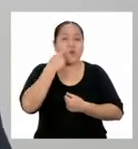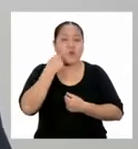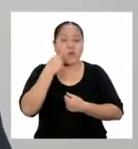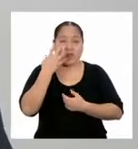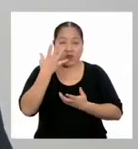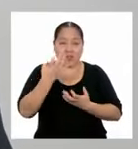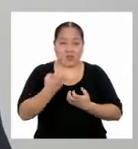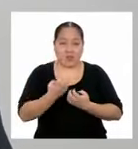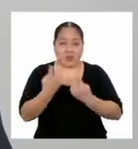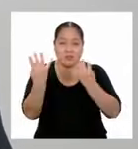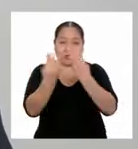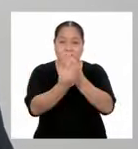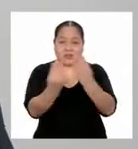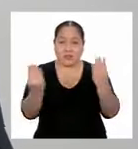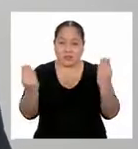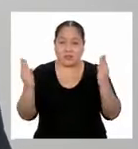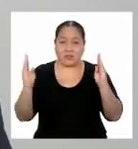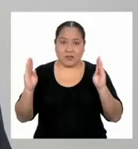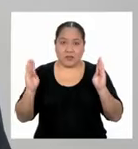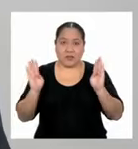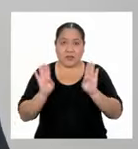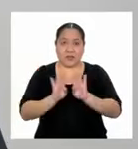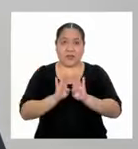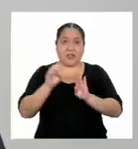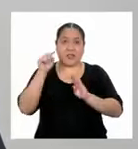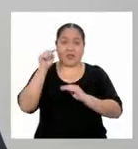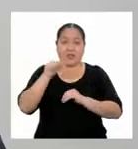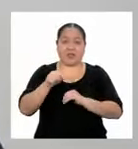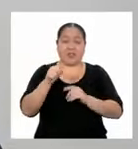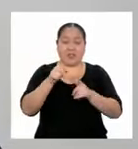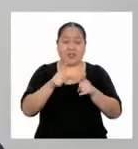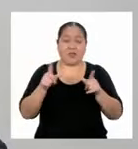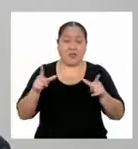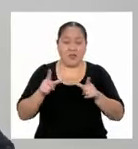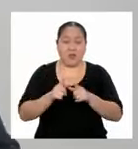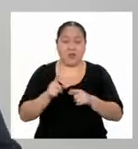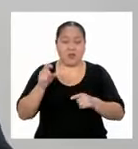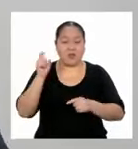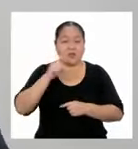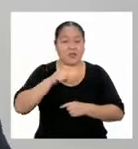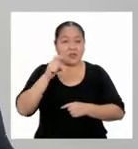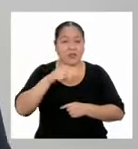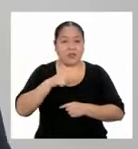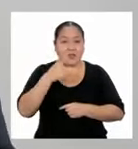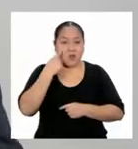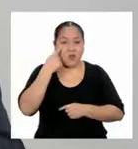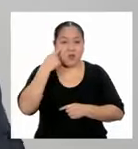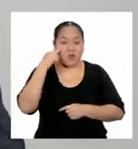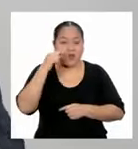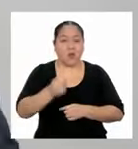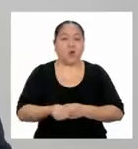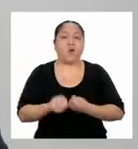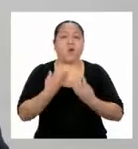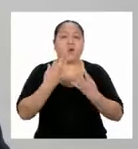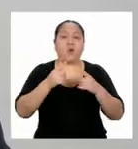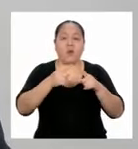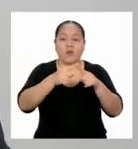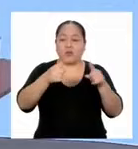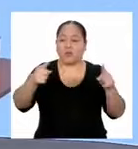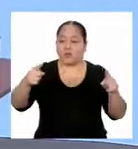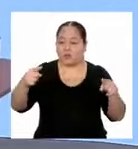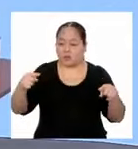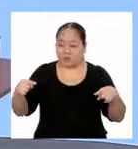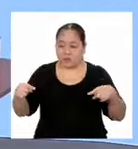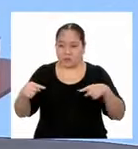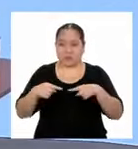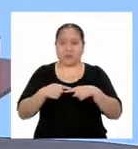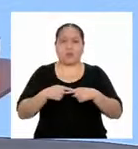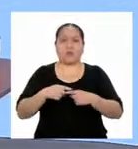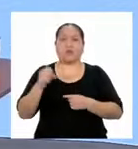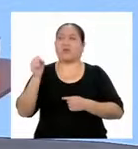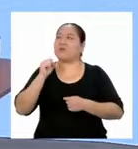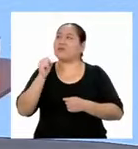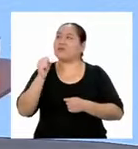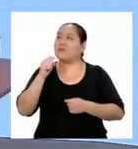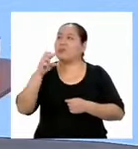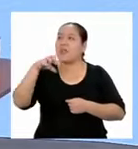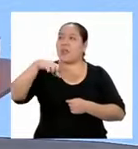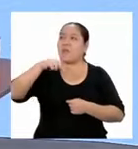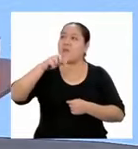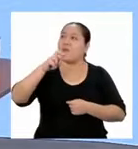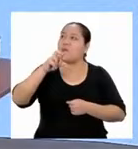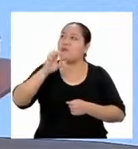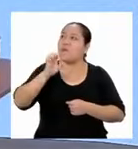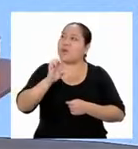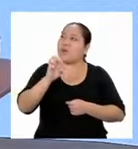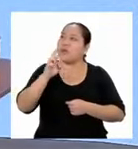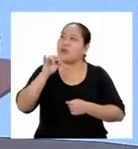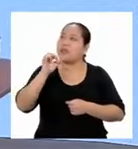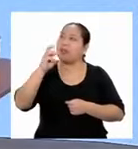cercar el terreno, ¿cierto? Entonces, lo que debemos conocer es cuánto mide el contorno. ¡Claro! El perímetro.